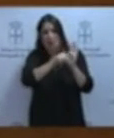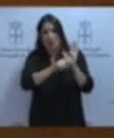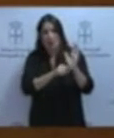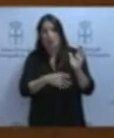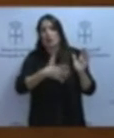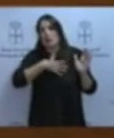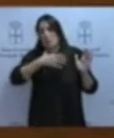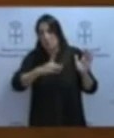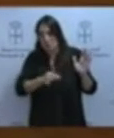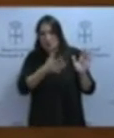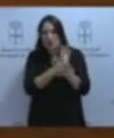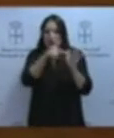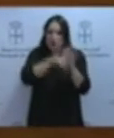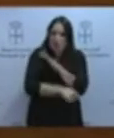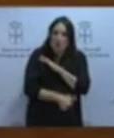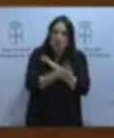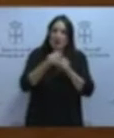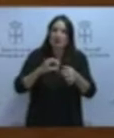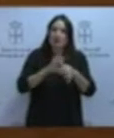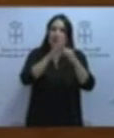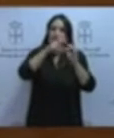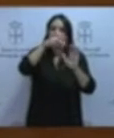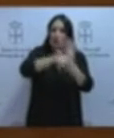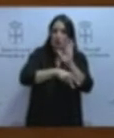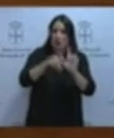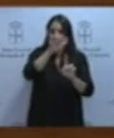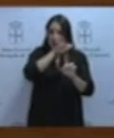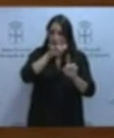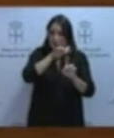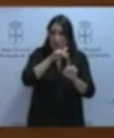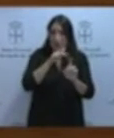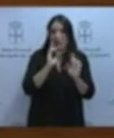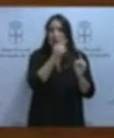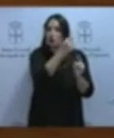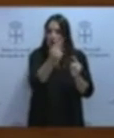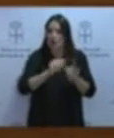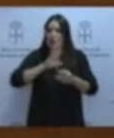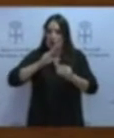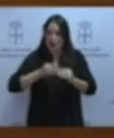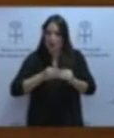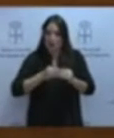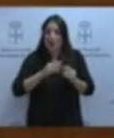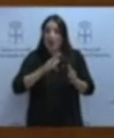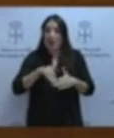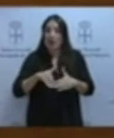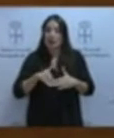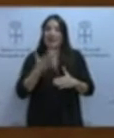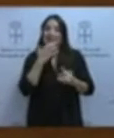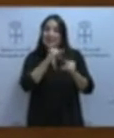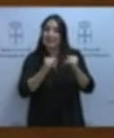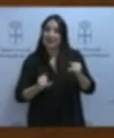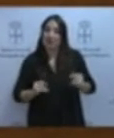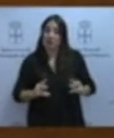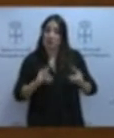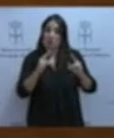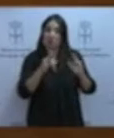explicación mucho más profusa y con normativa de seguridad medioambiental la aplicable al caso, un inopinado corte del suministro eléctrico